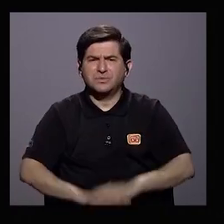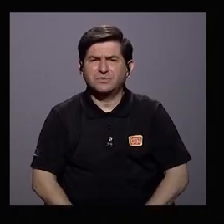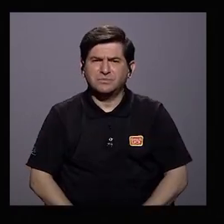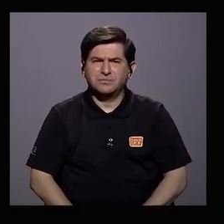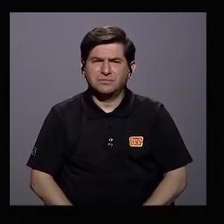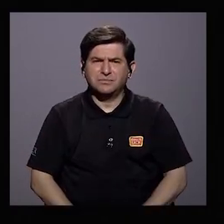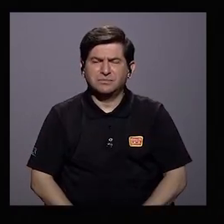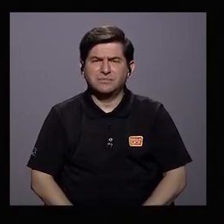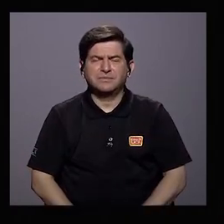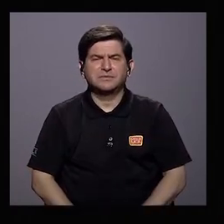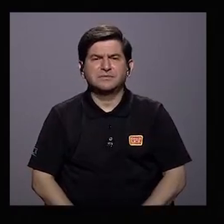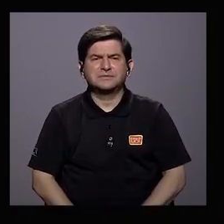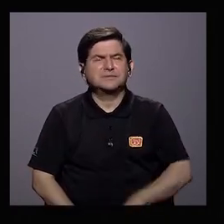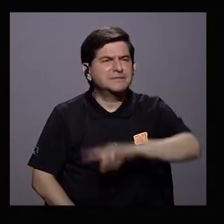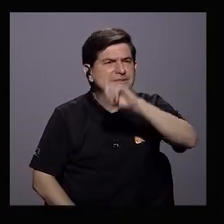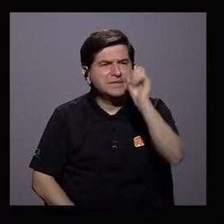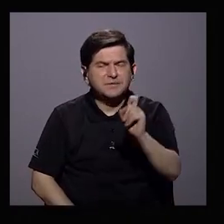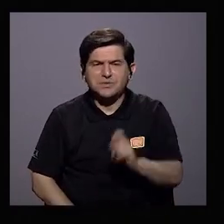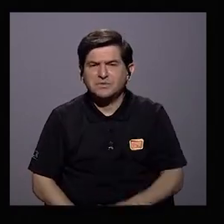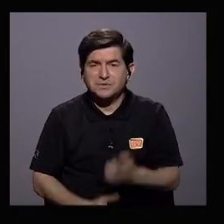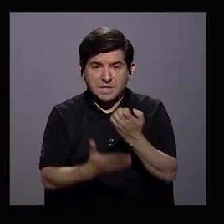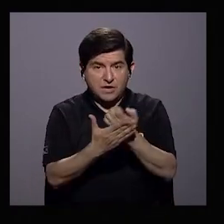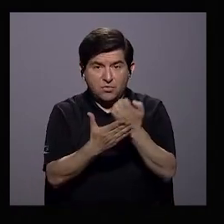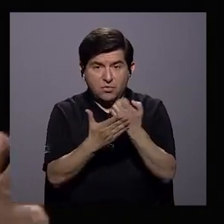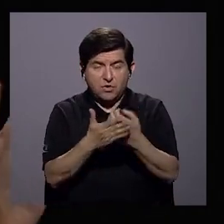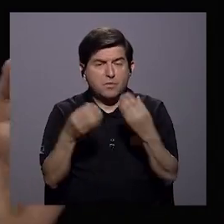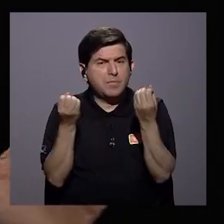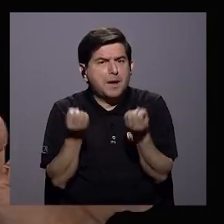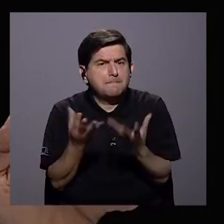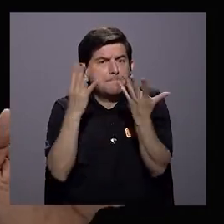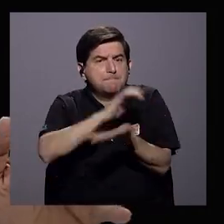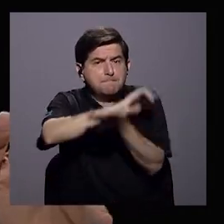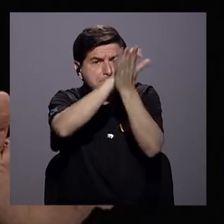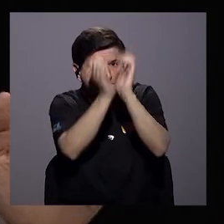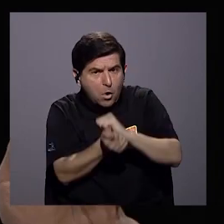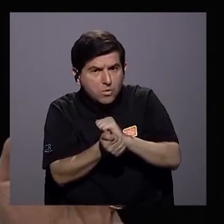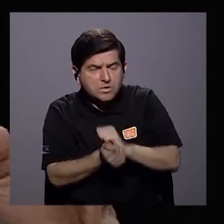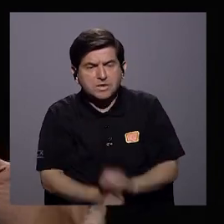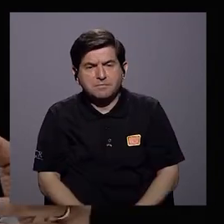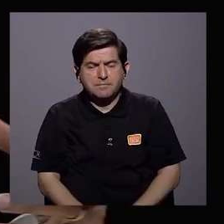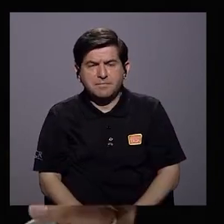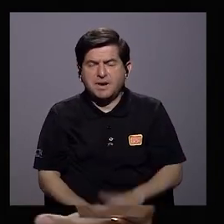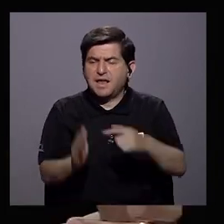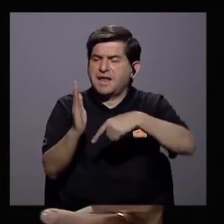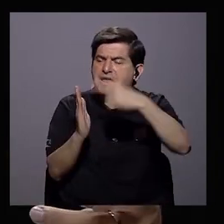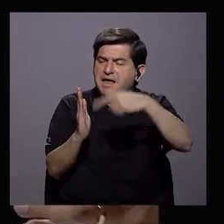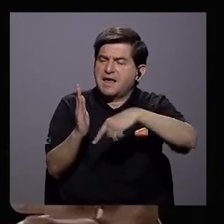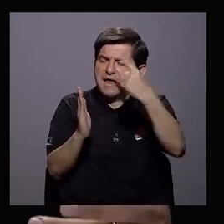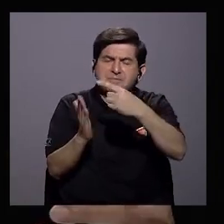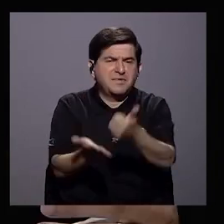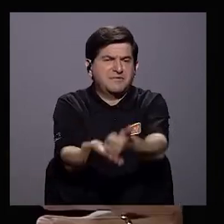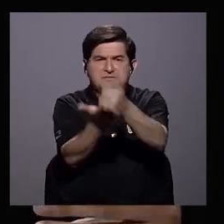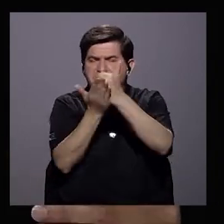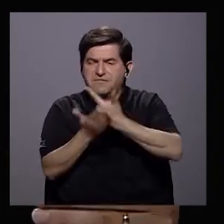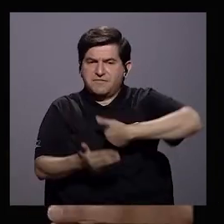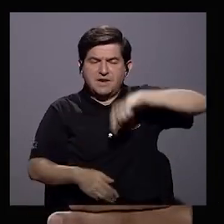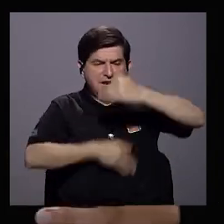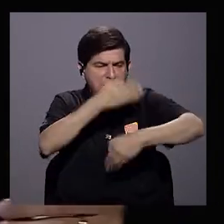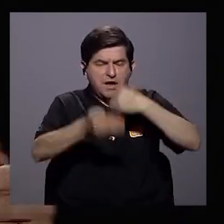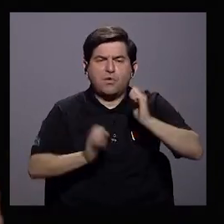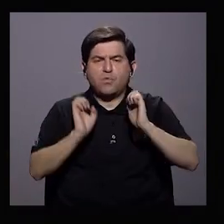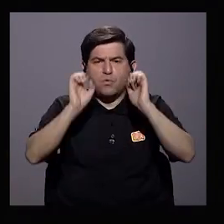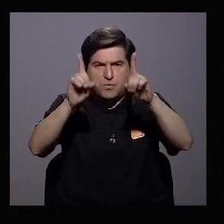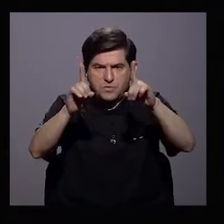Entonces, ¿cuál es el plan cuando tenemos una economía tan cambiante, un sistema en el que el propio perfil, de algún modo, no nos ayuda en un proceso